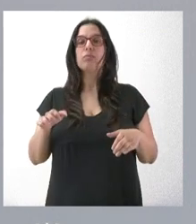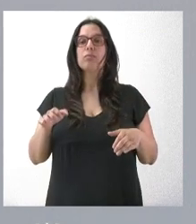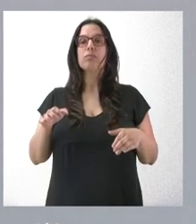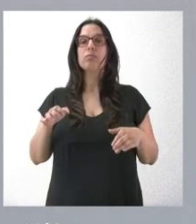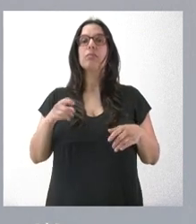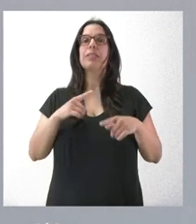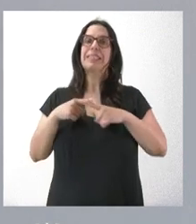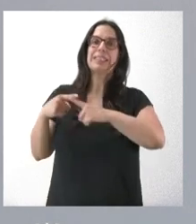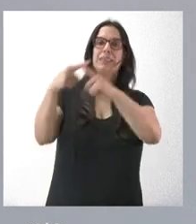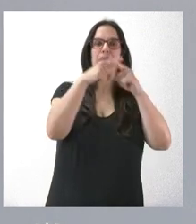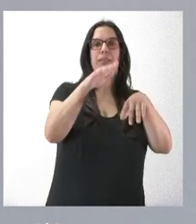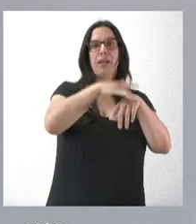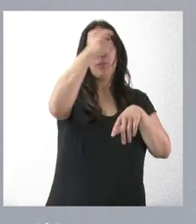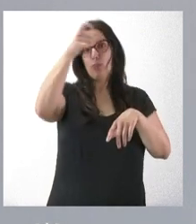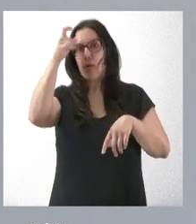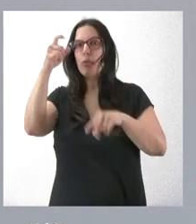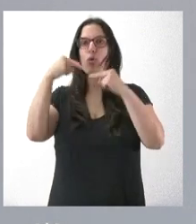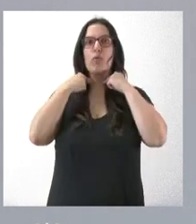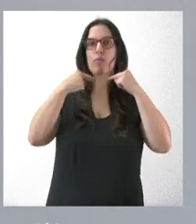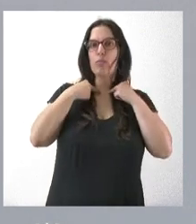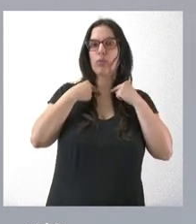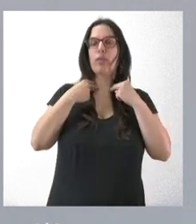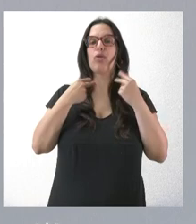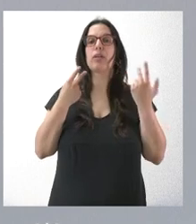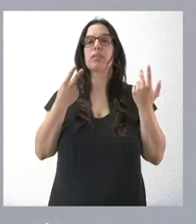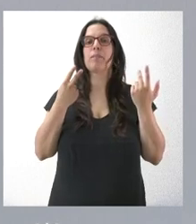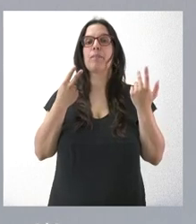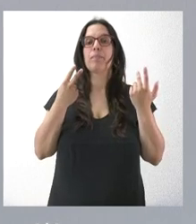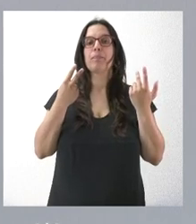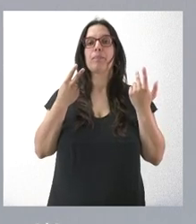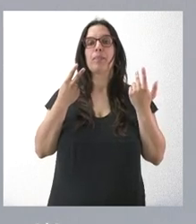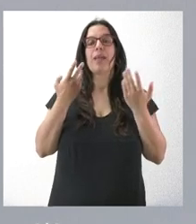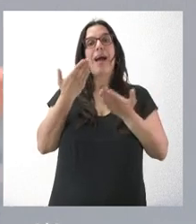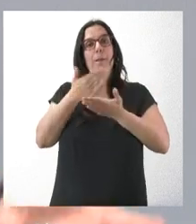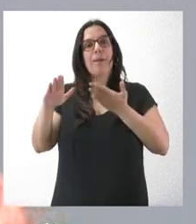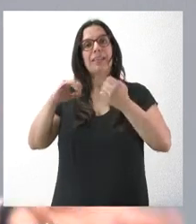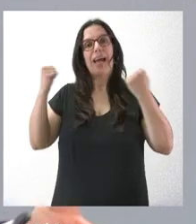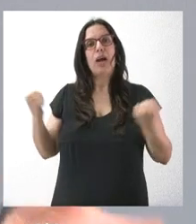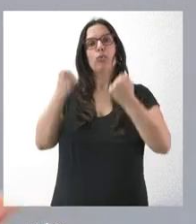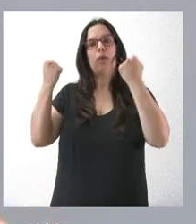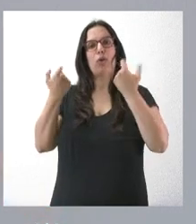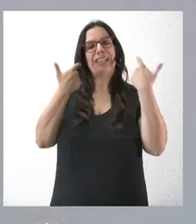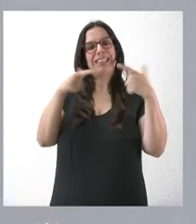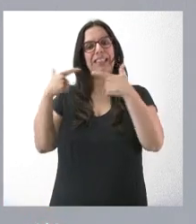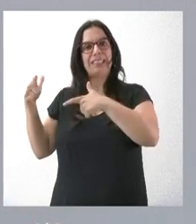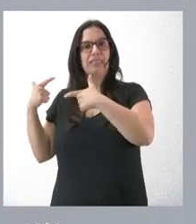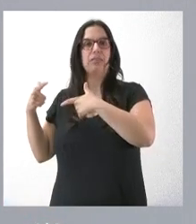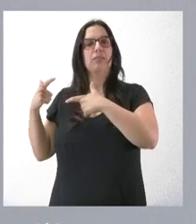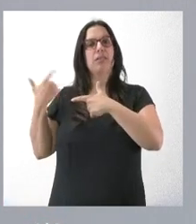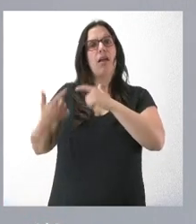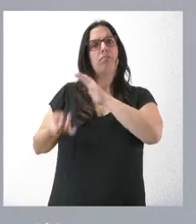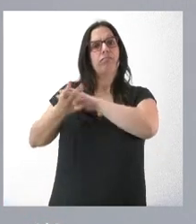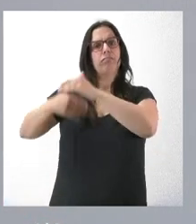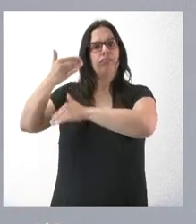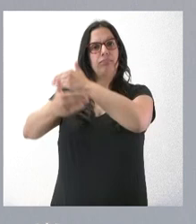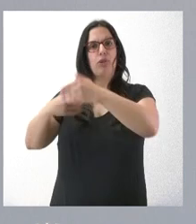municipios y corporaciones locales, más allá de lo que son las actuaciones sectoriales que tenemos puestas en marcha a través de